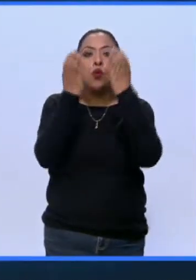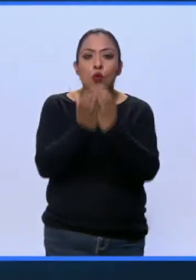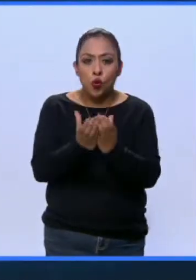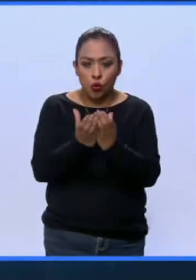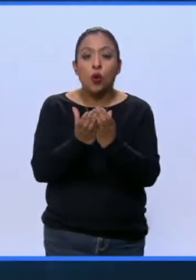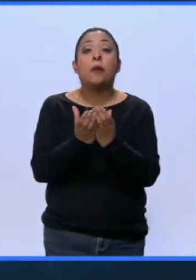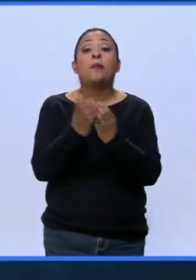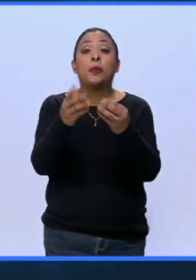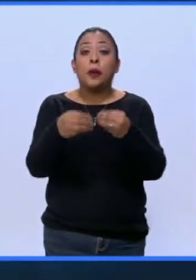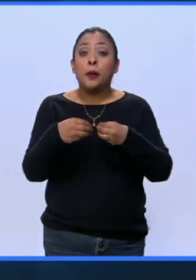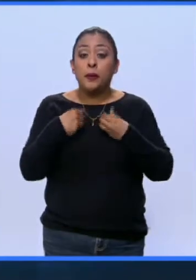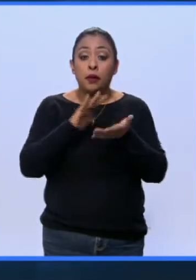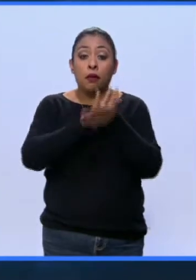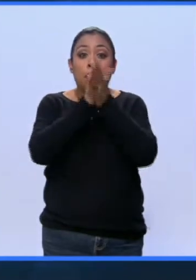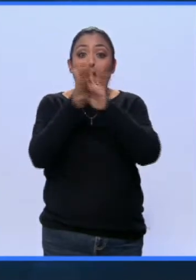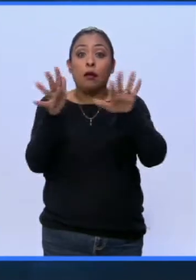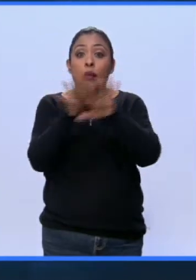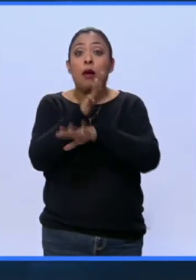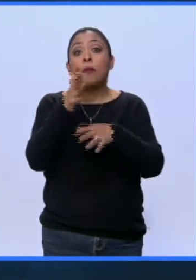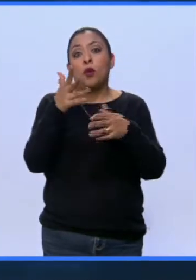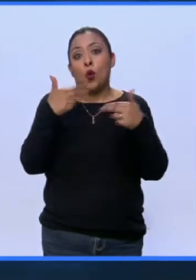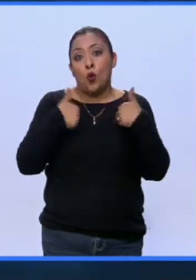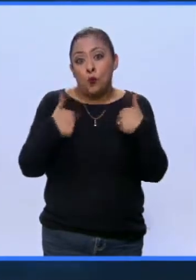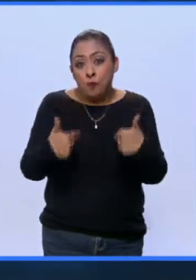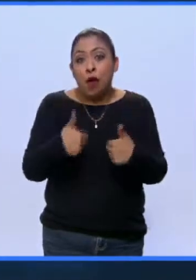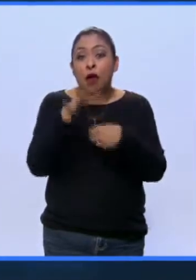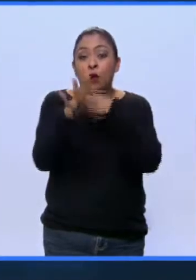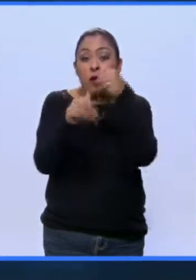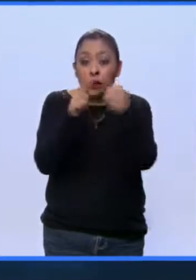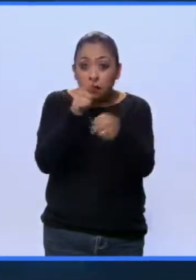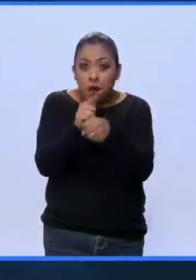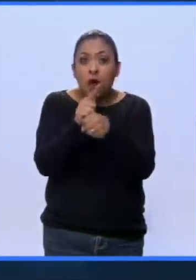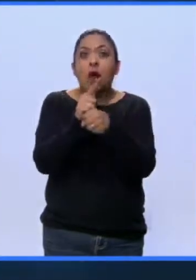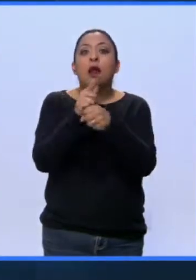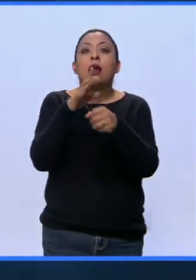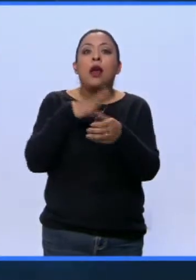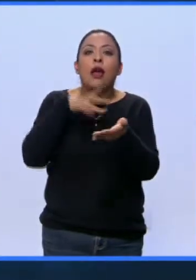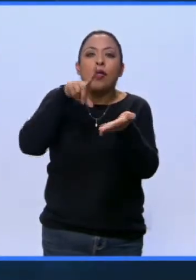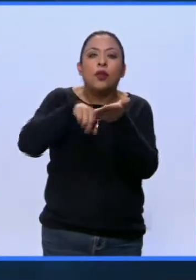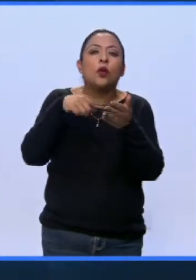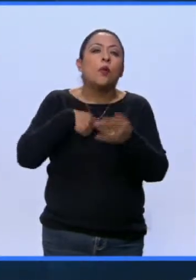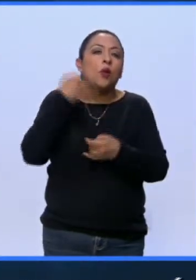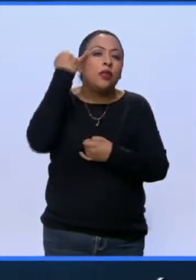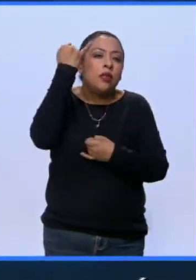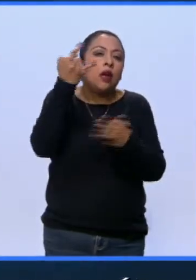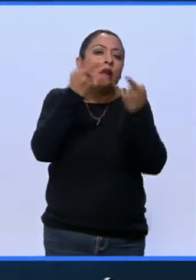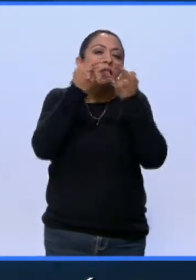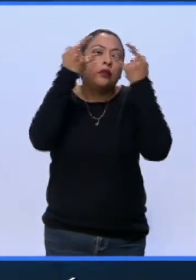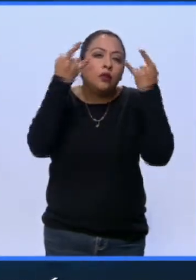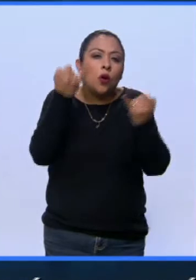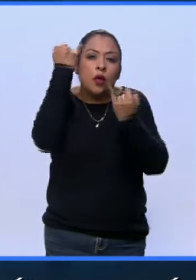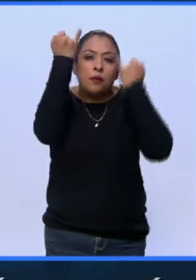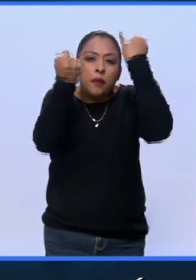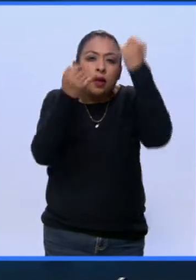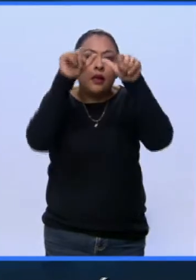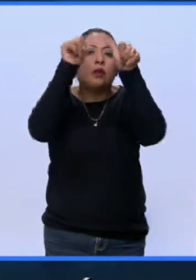La vida dio paso al hombre y los animales ocuparon sus mitos, su imaginación y su arte.